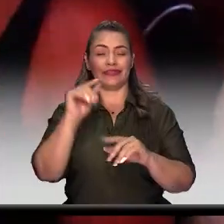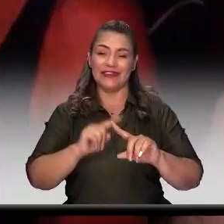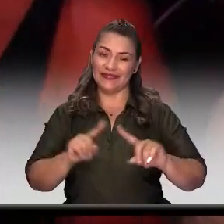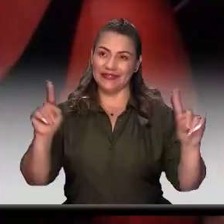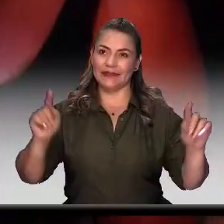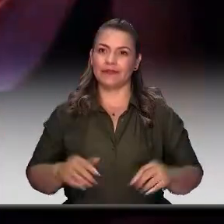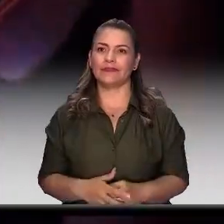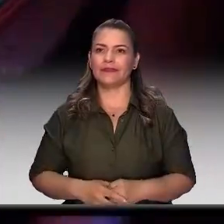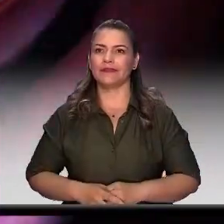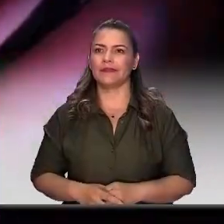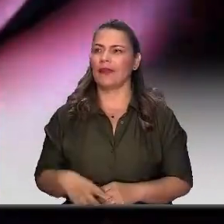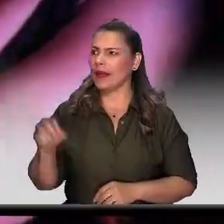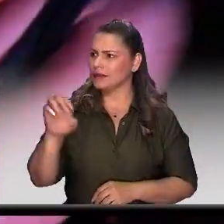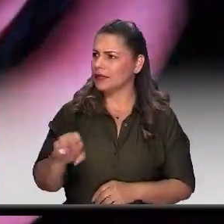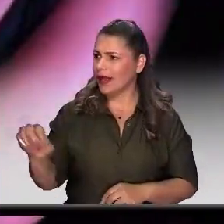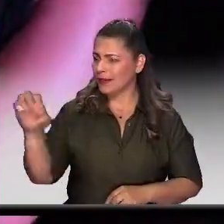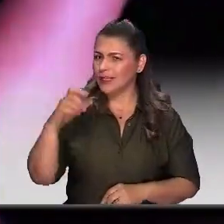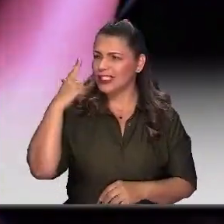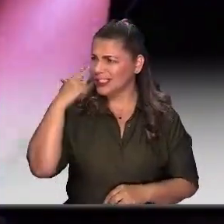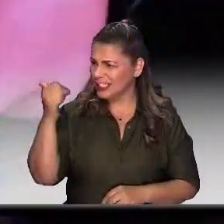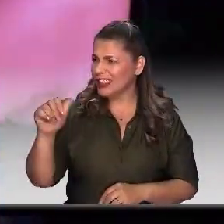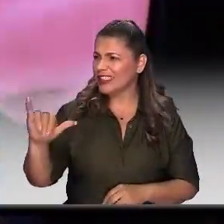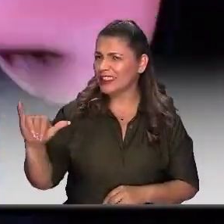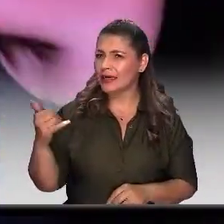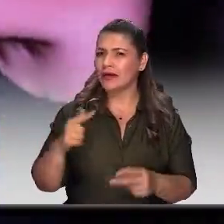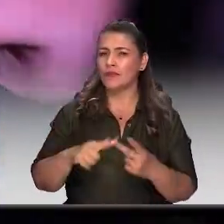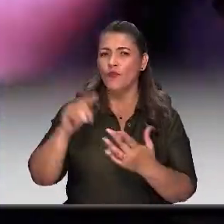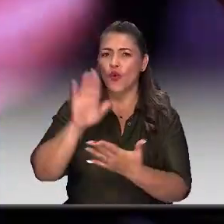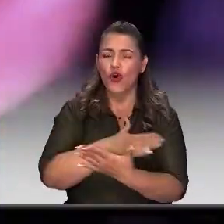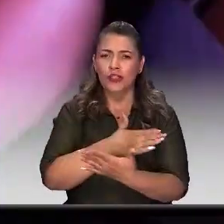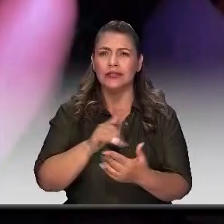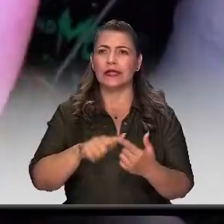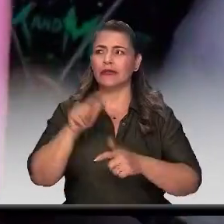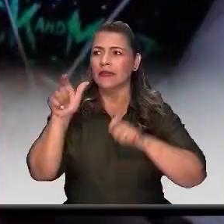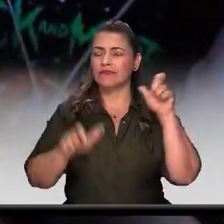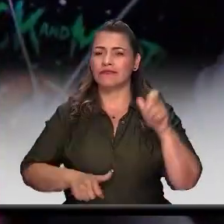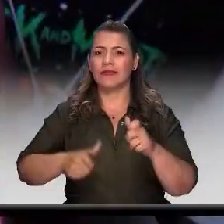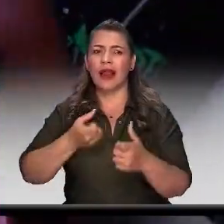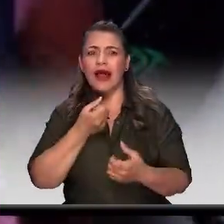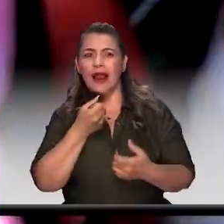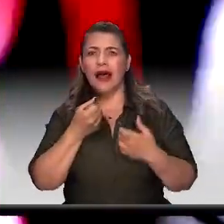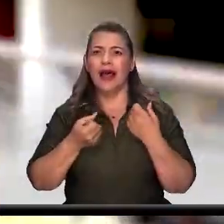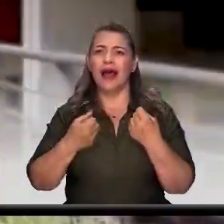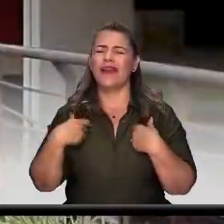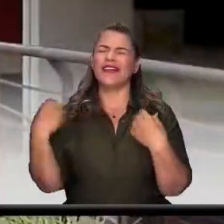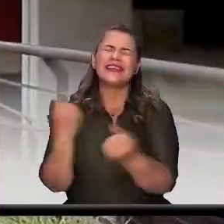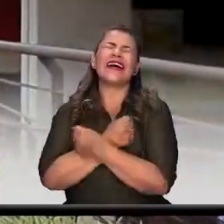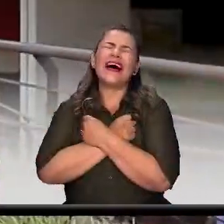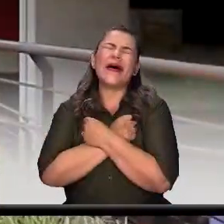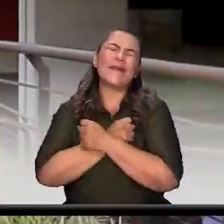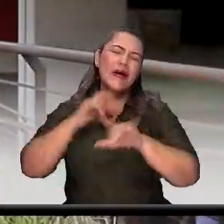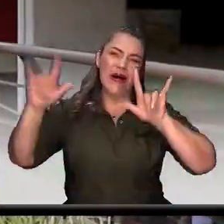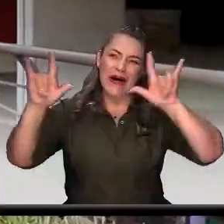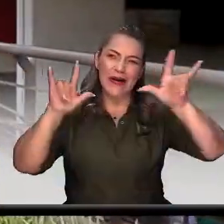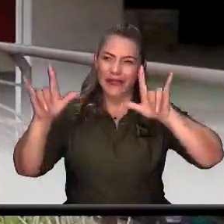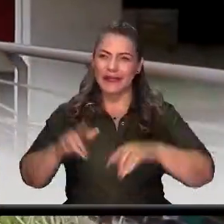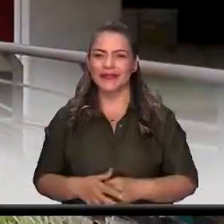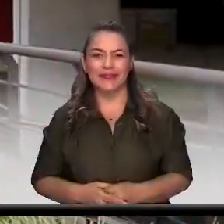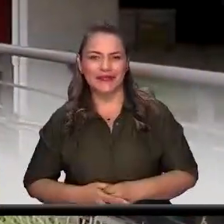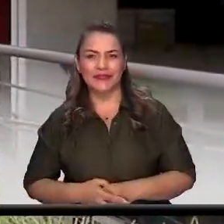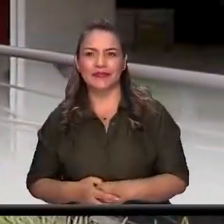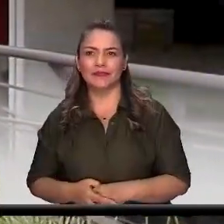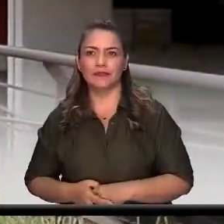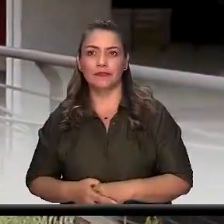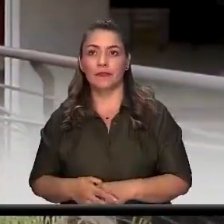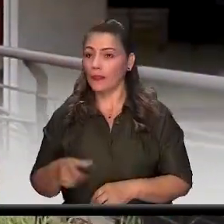Excelente, estuvo muy buena la música, los cantantes son espectaculares, los amo. Alcalde, vivimos las fiestas de todos,